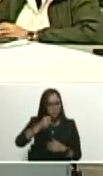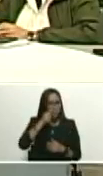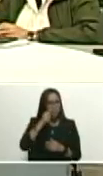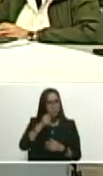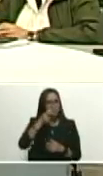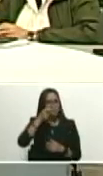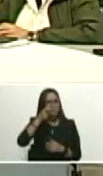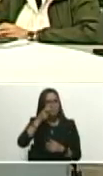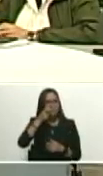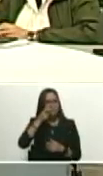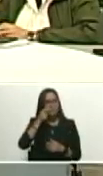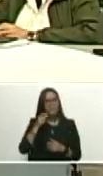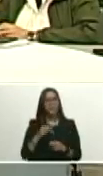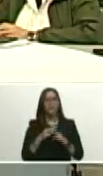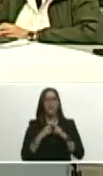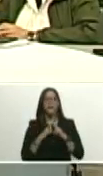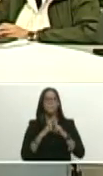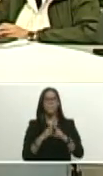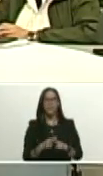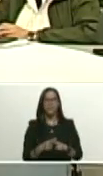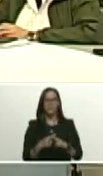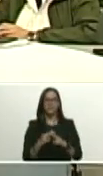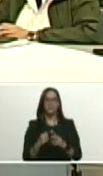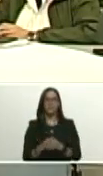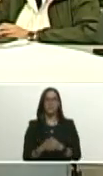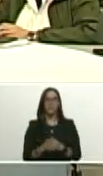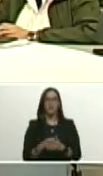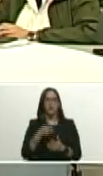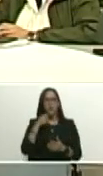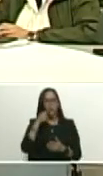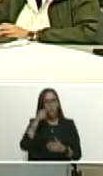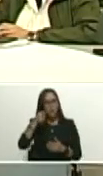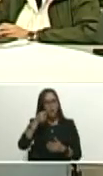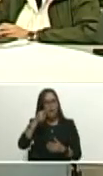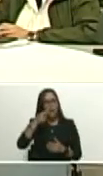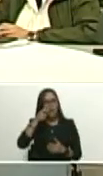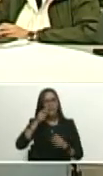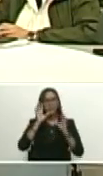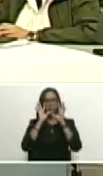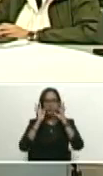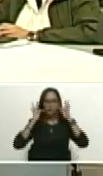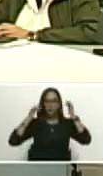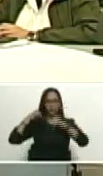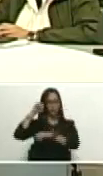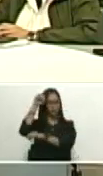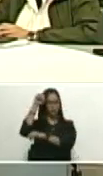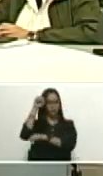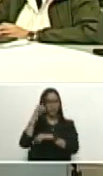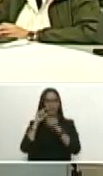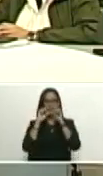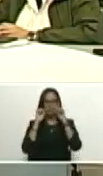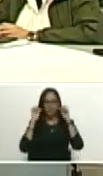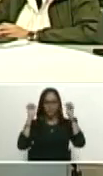te voy a prestar la artillería una lupa de super bigote super bigote tiene una lupa